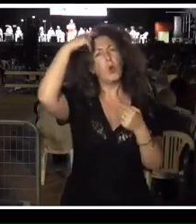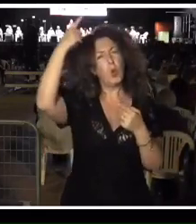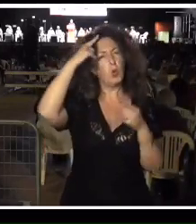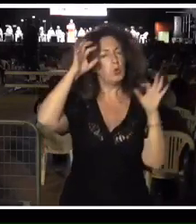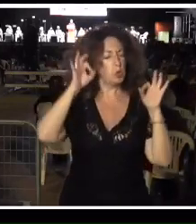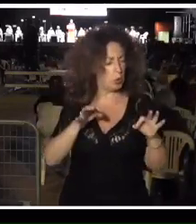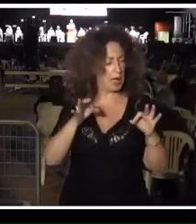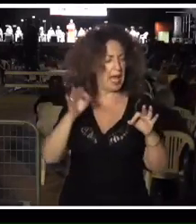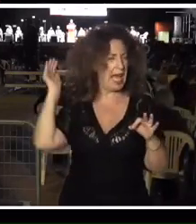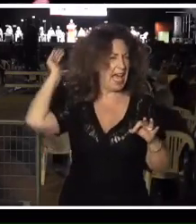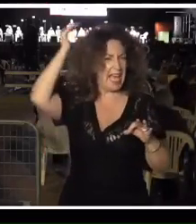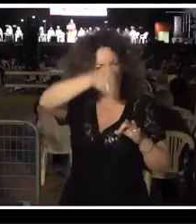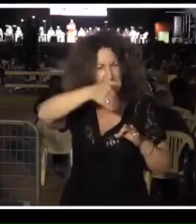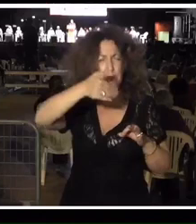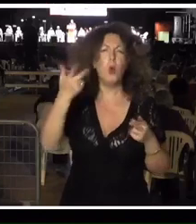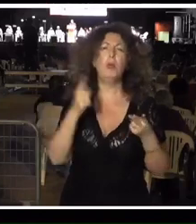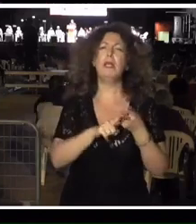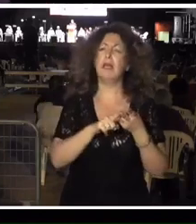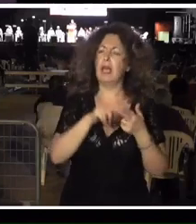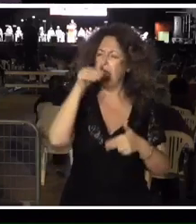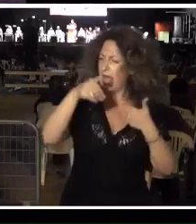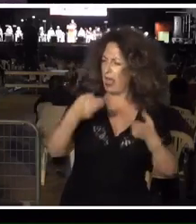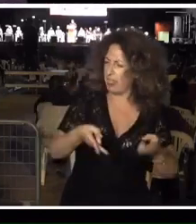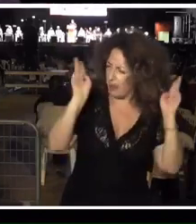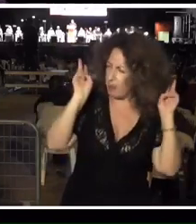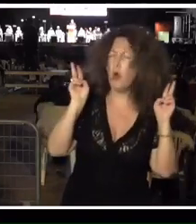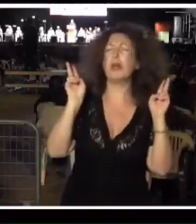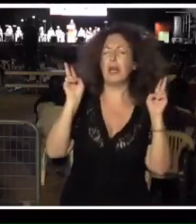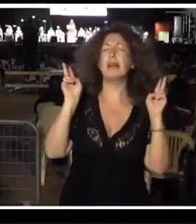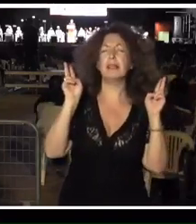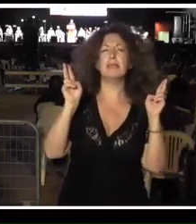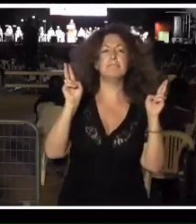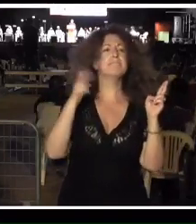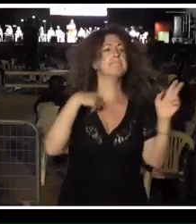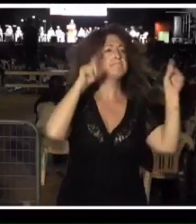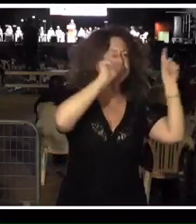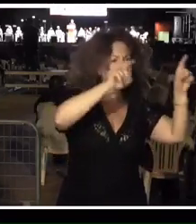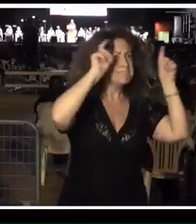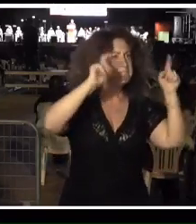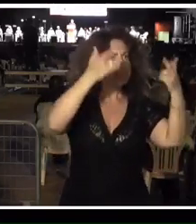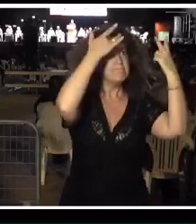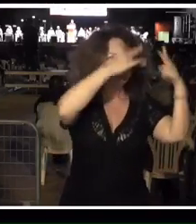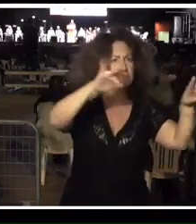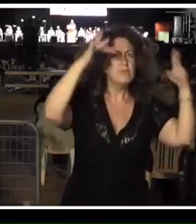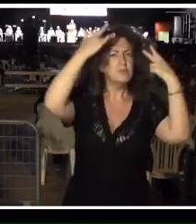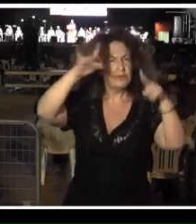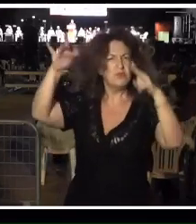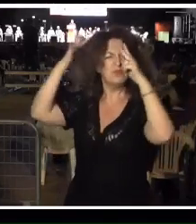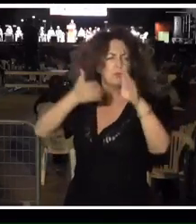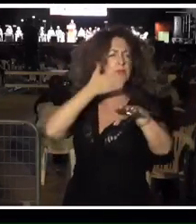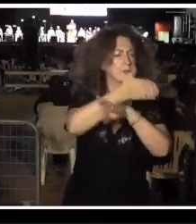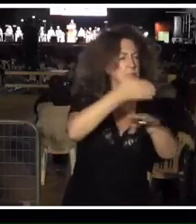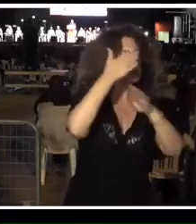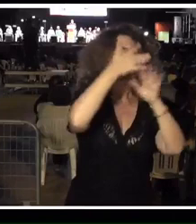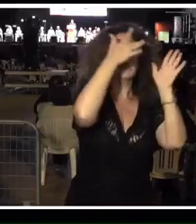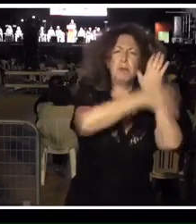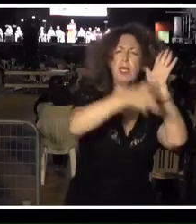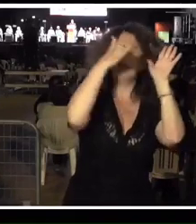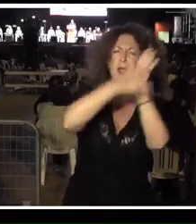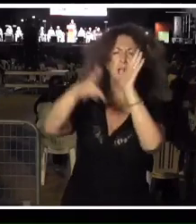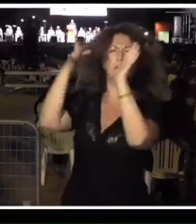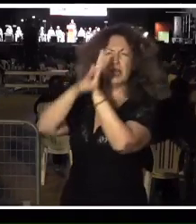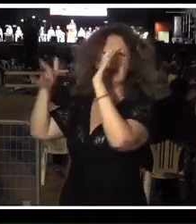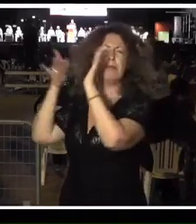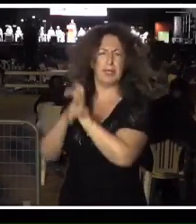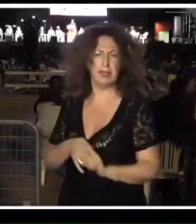democrática, que trataba de llevar con coherencia a todos los foros públicos y a todas las intervenciones en las que participaba. Desde luego